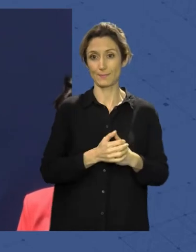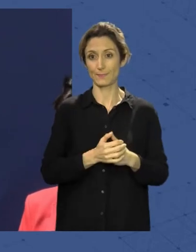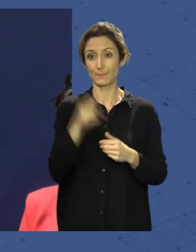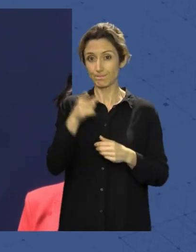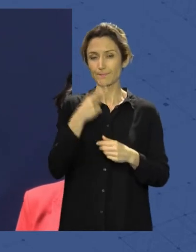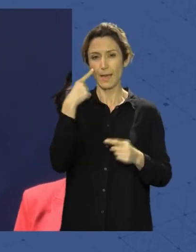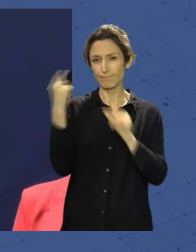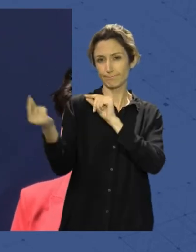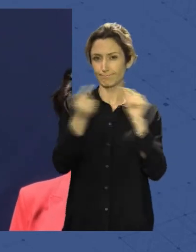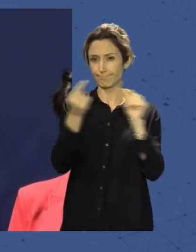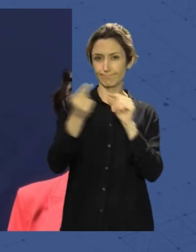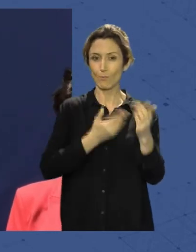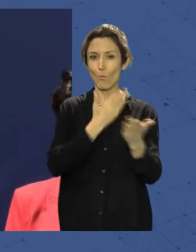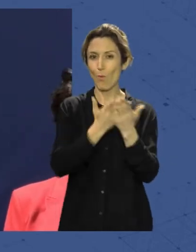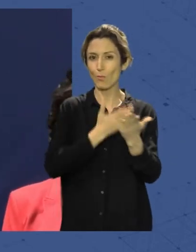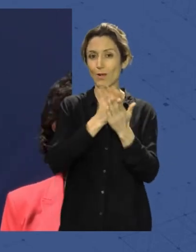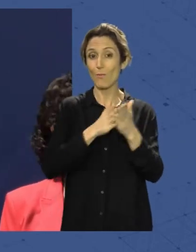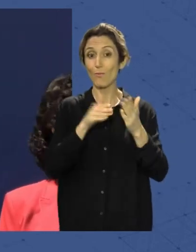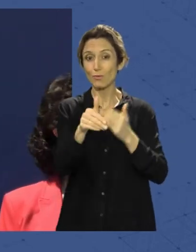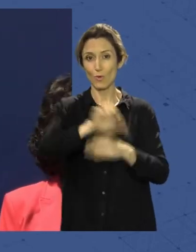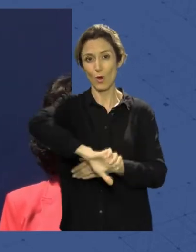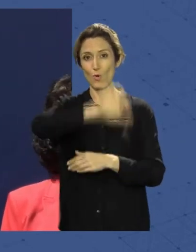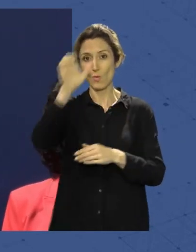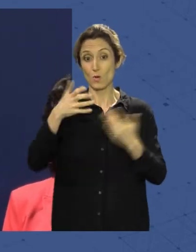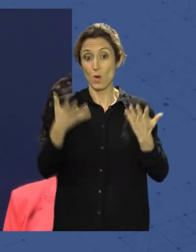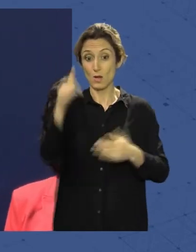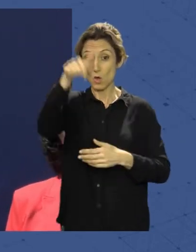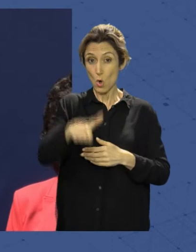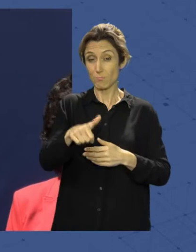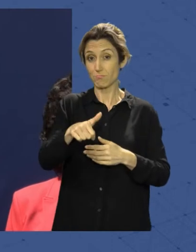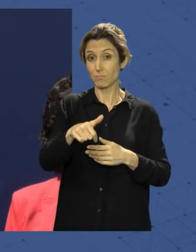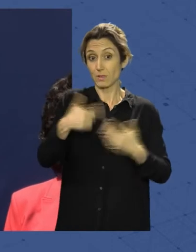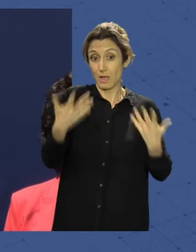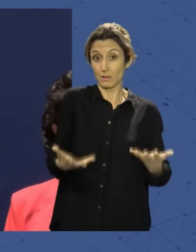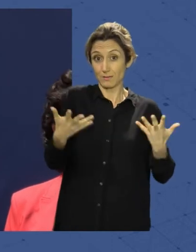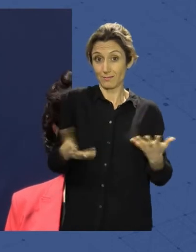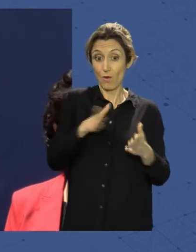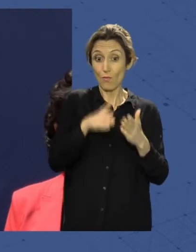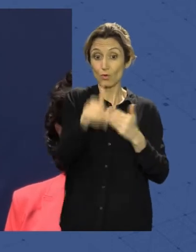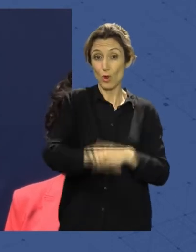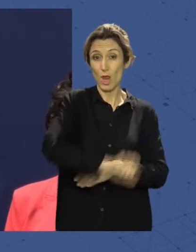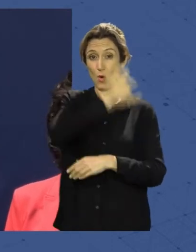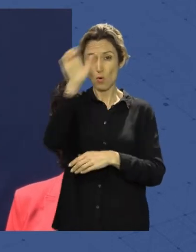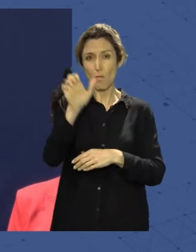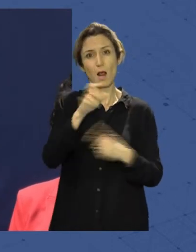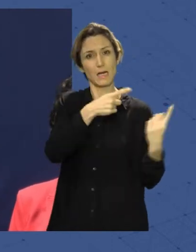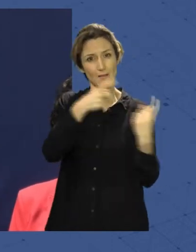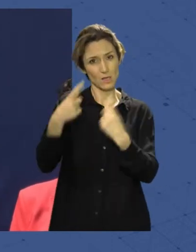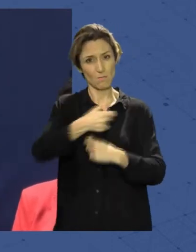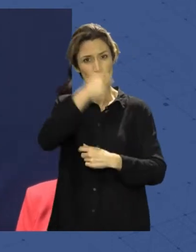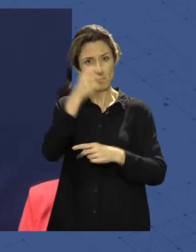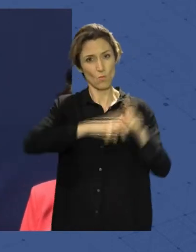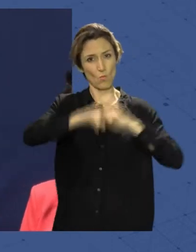propuestas para el futuro de Europa y creo que hoy en día ese futuro de es cada día más necesario buscarlo.